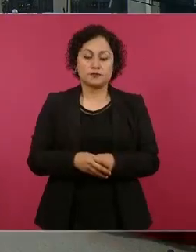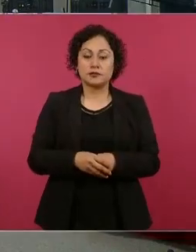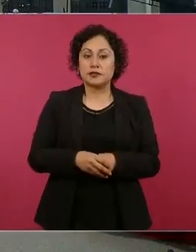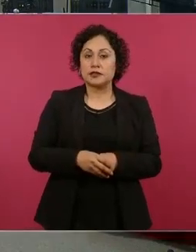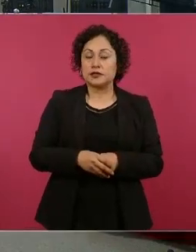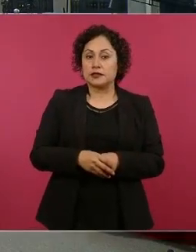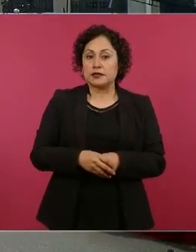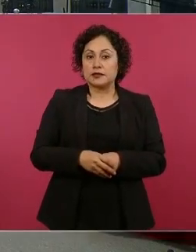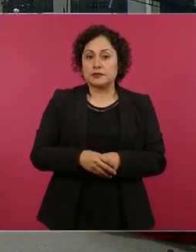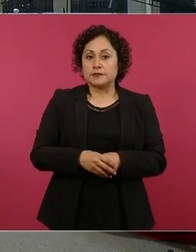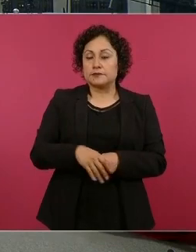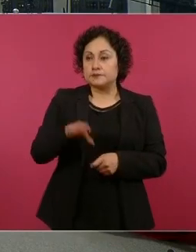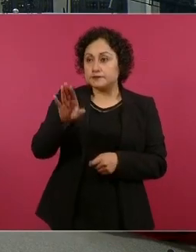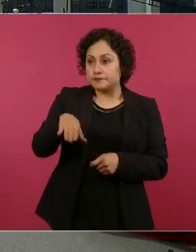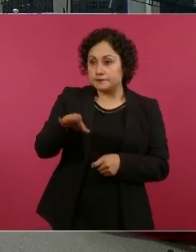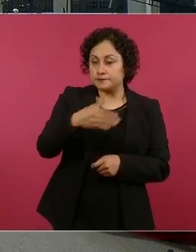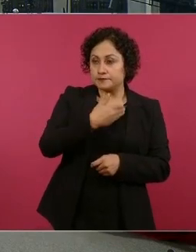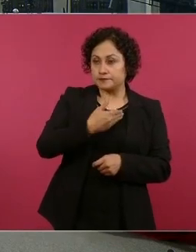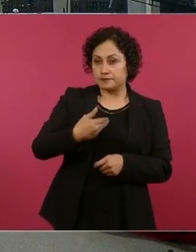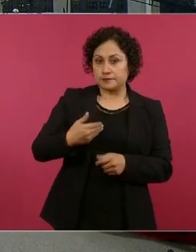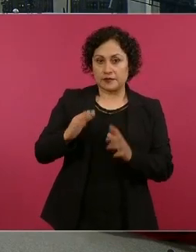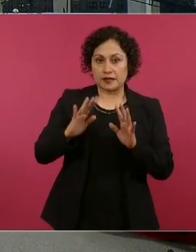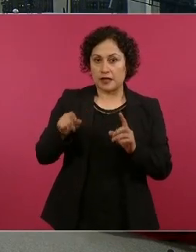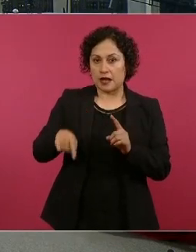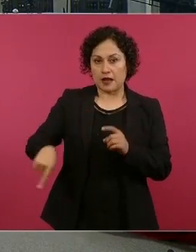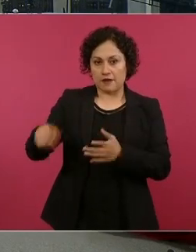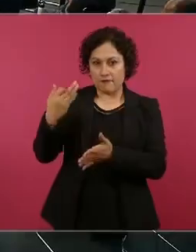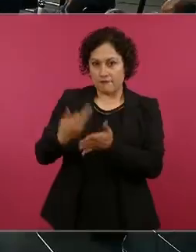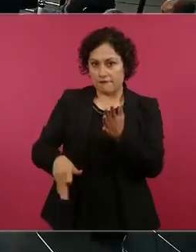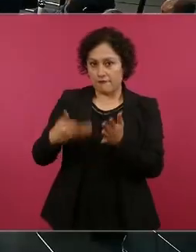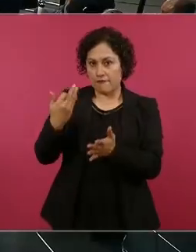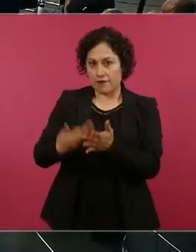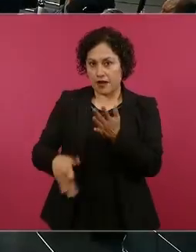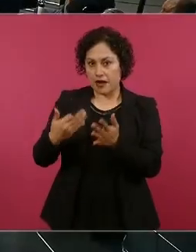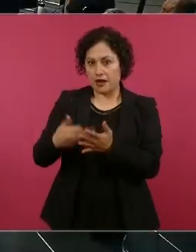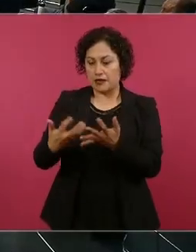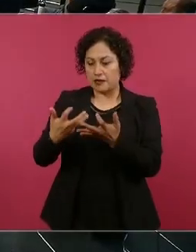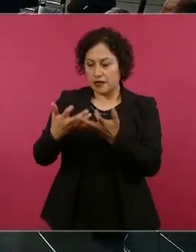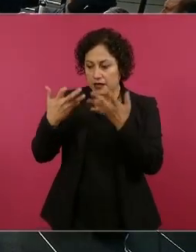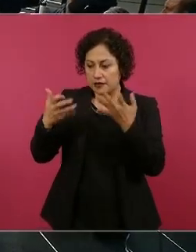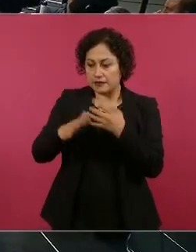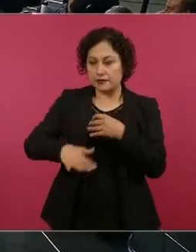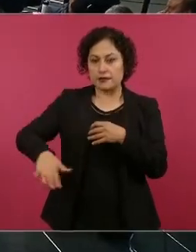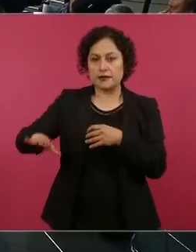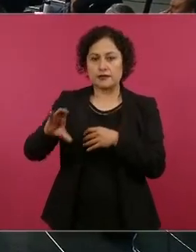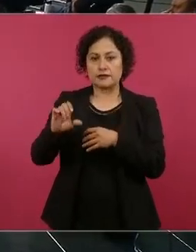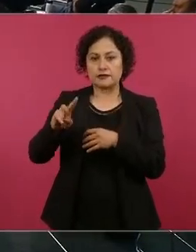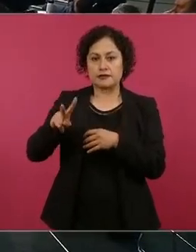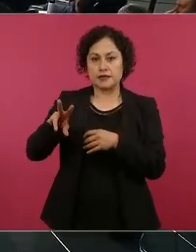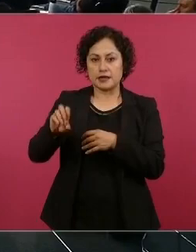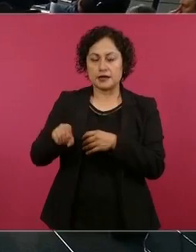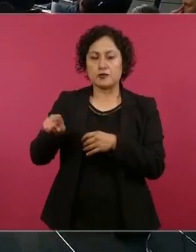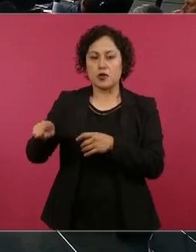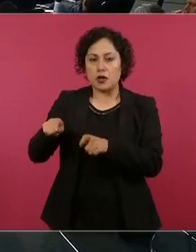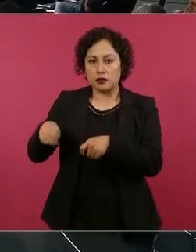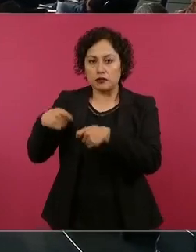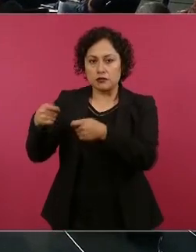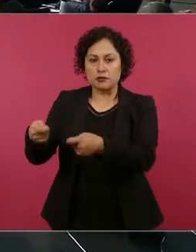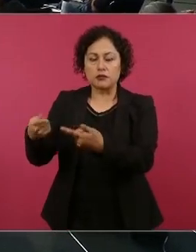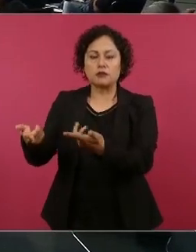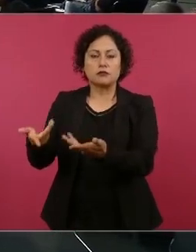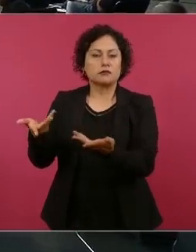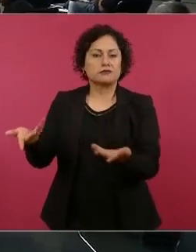condiciones para la existencia de latifundios ni similares a las del ciervo de la gleba a partir de la reforma del presidente Salinas y la